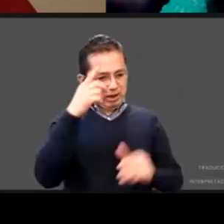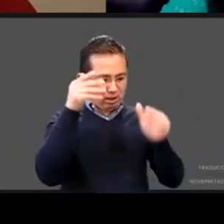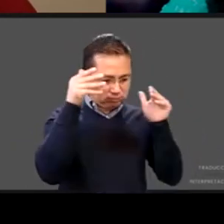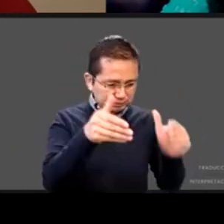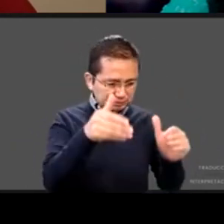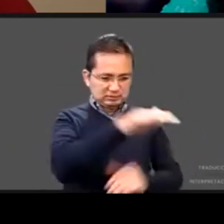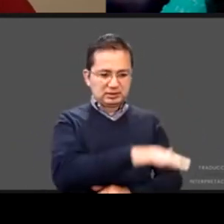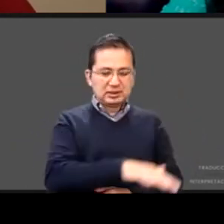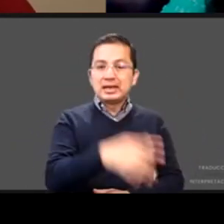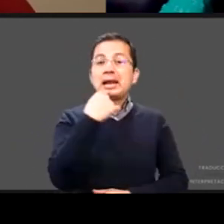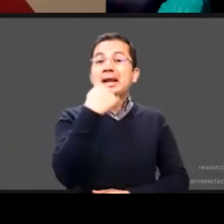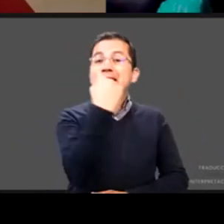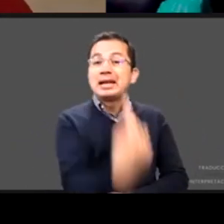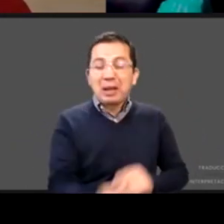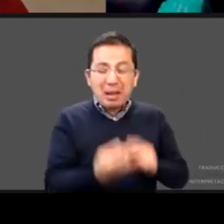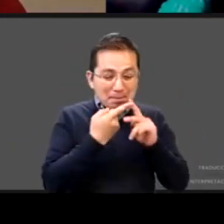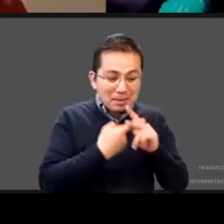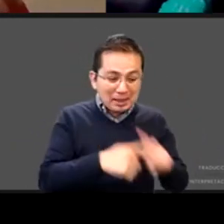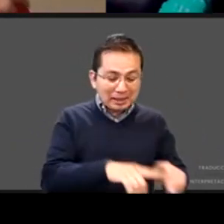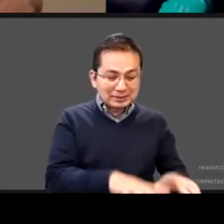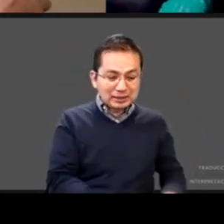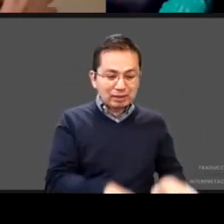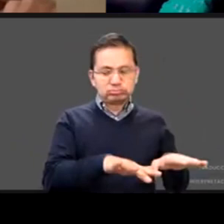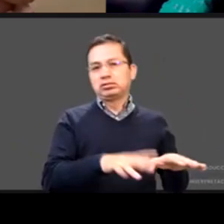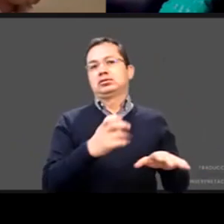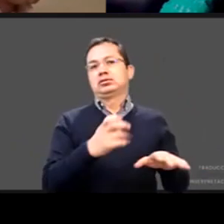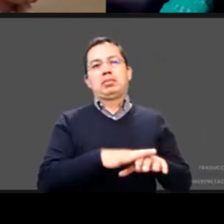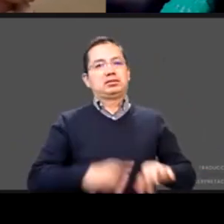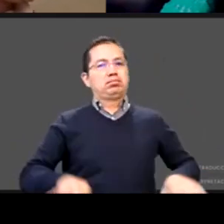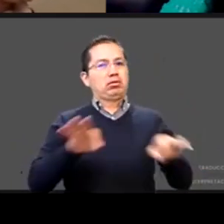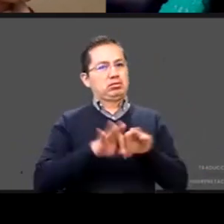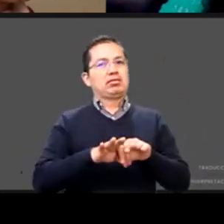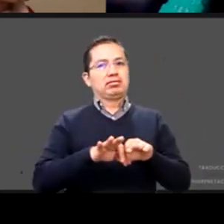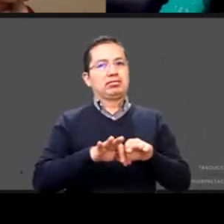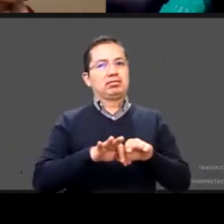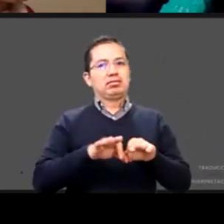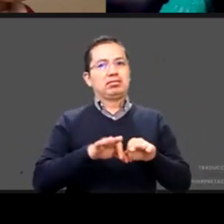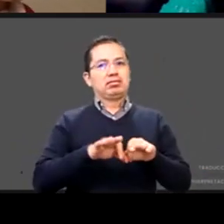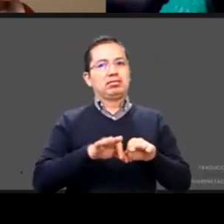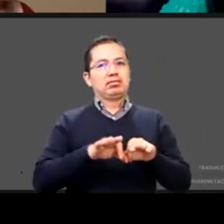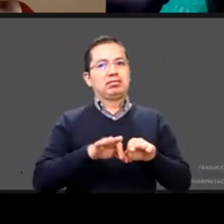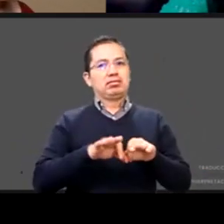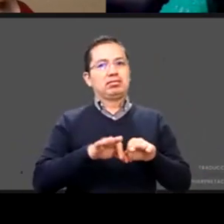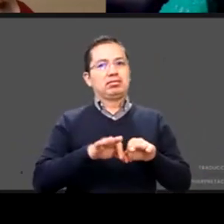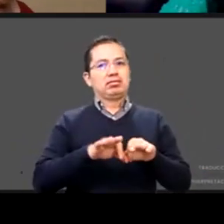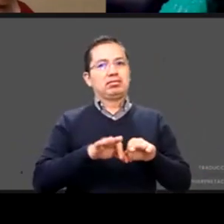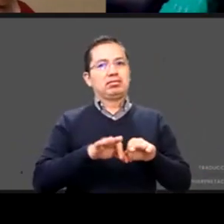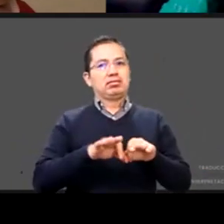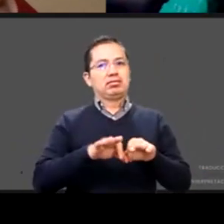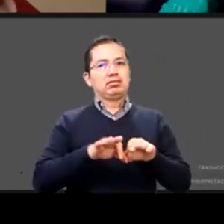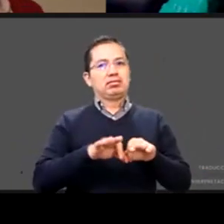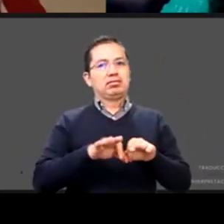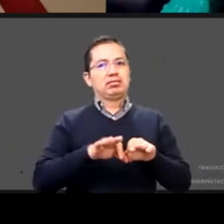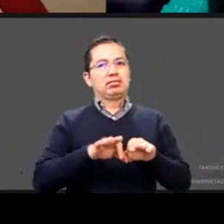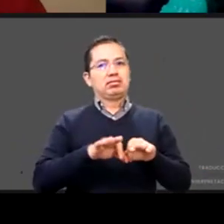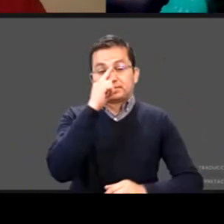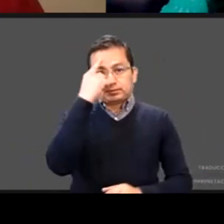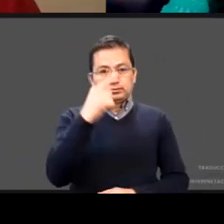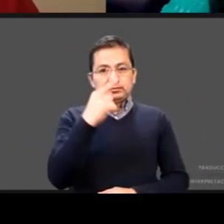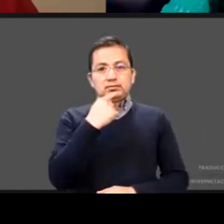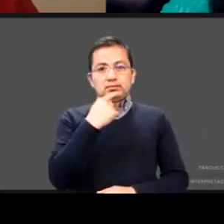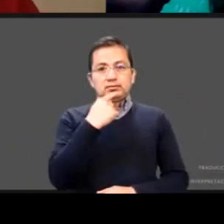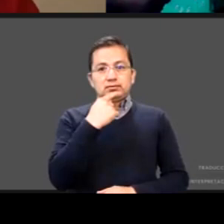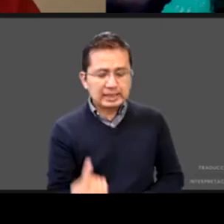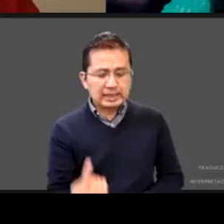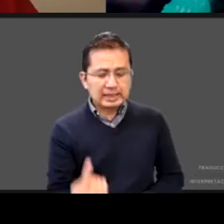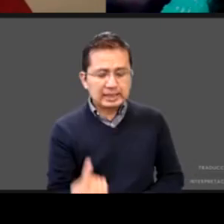una prioridad nacional las razones de la importancia de la primera infancia desde luego ya no se las voy a repetir